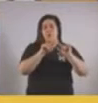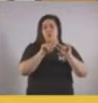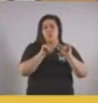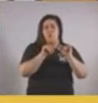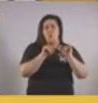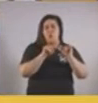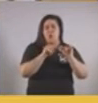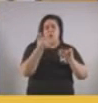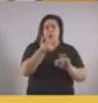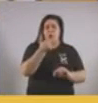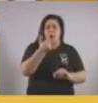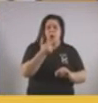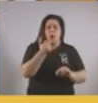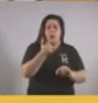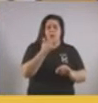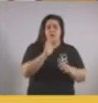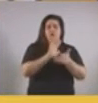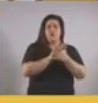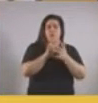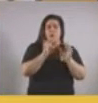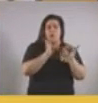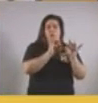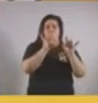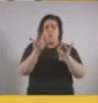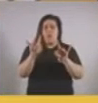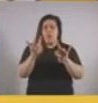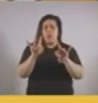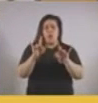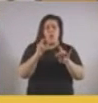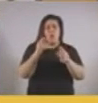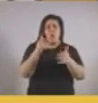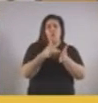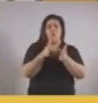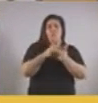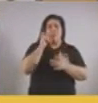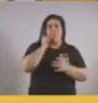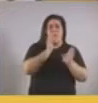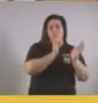de los niveles de contagios para cada una de las edades de los chicos.